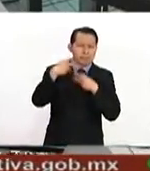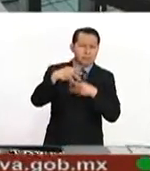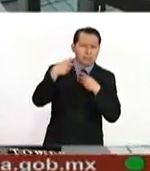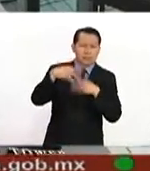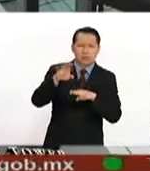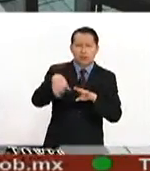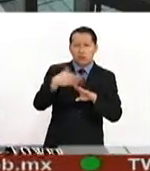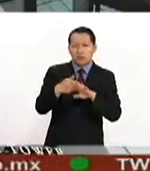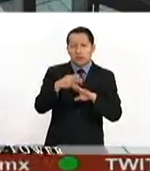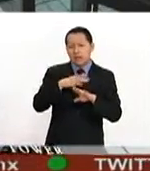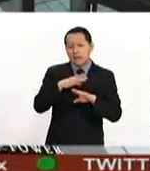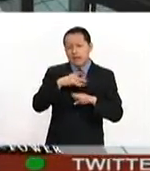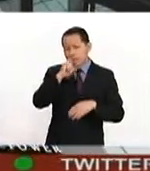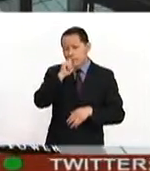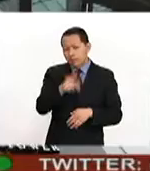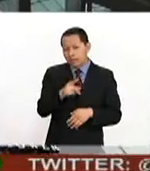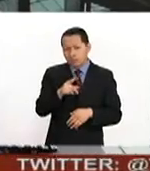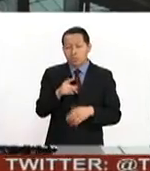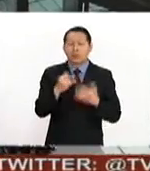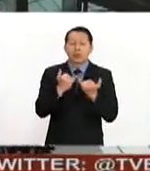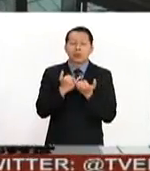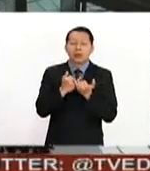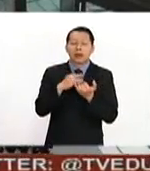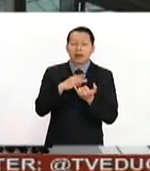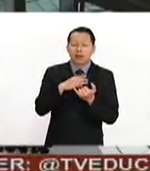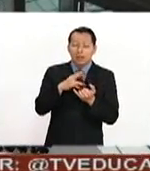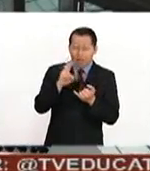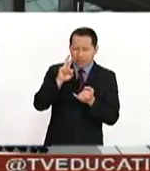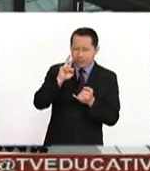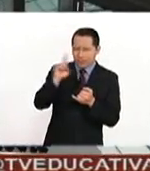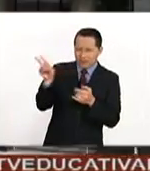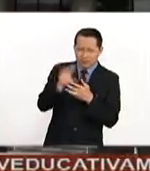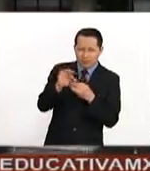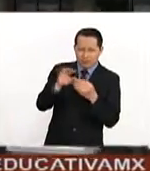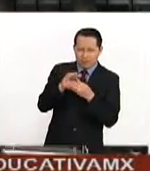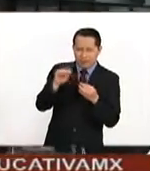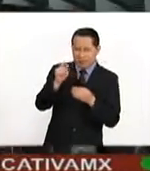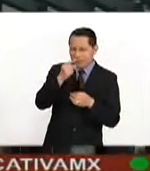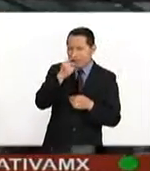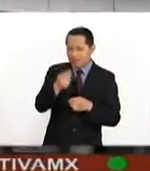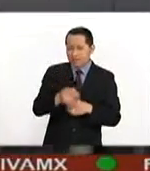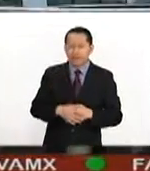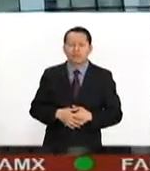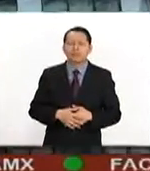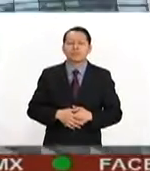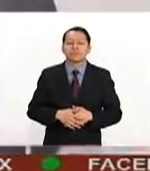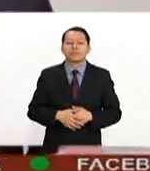Estados Unidos, Donald Jr. y Eric. Vamos a escuchar y a ver precisamente qué fue lo que dijeron.